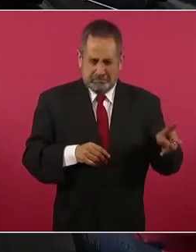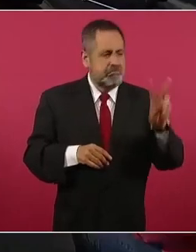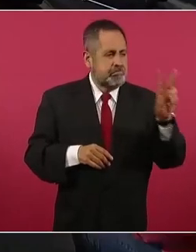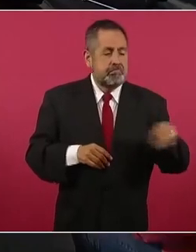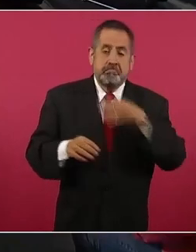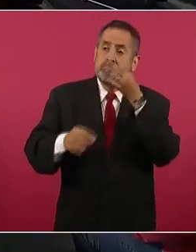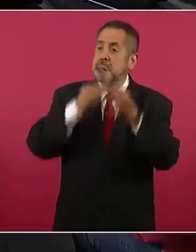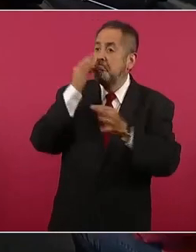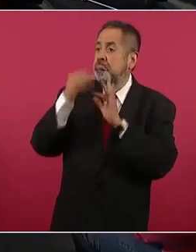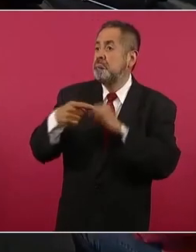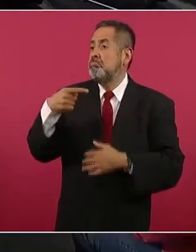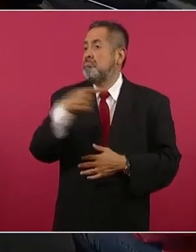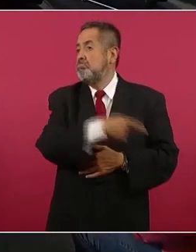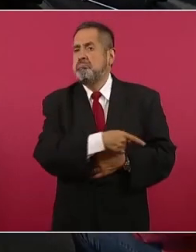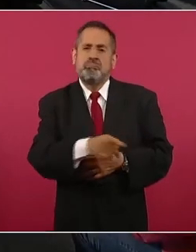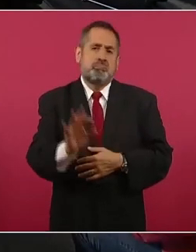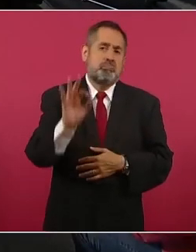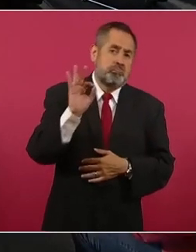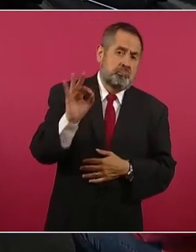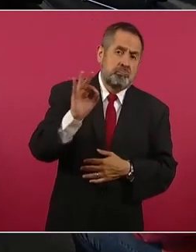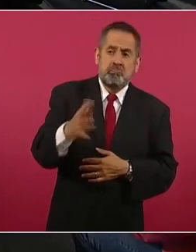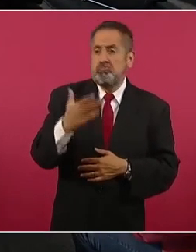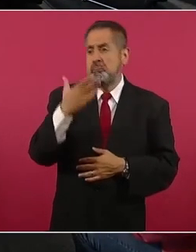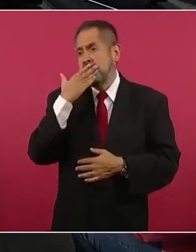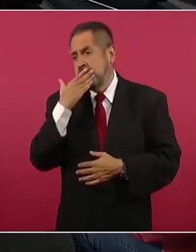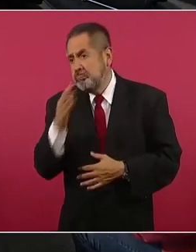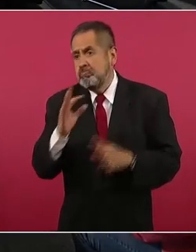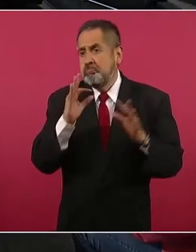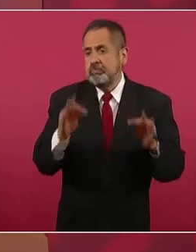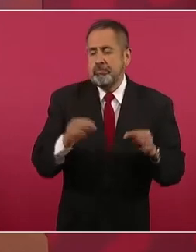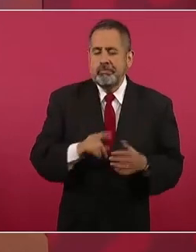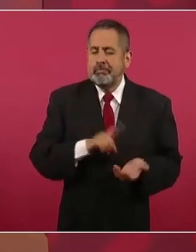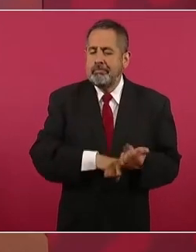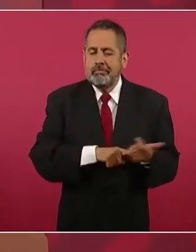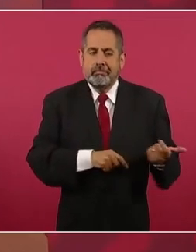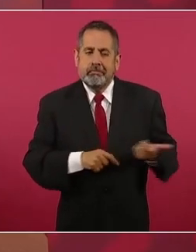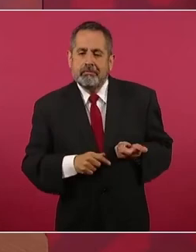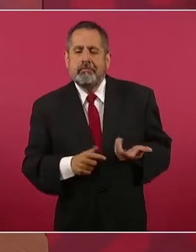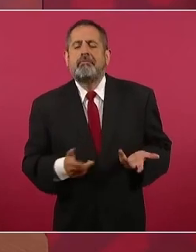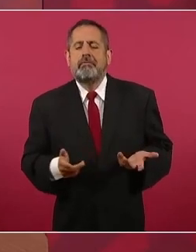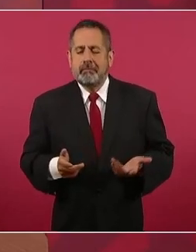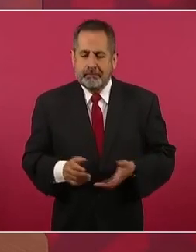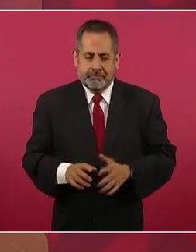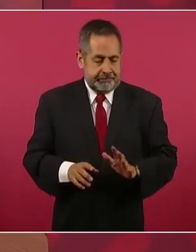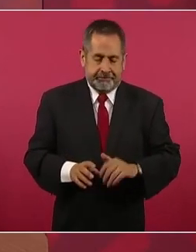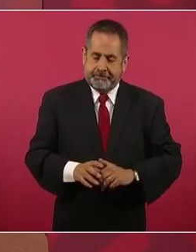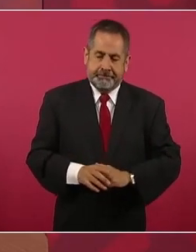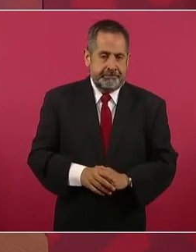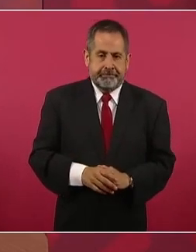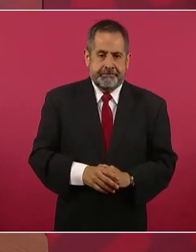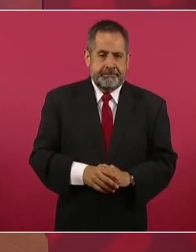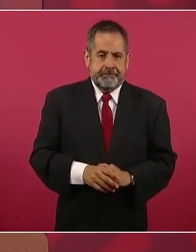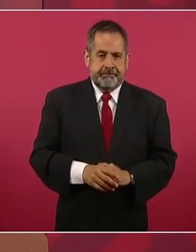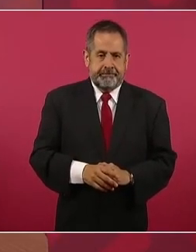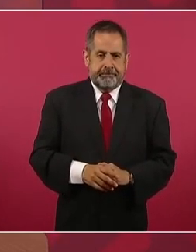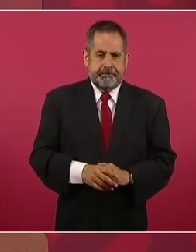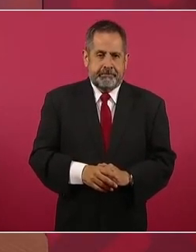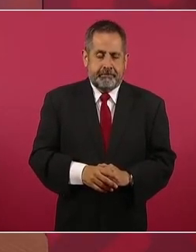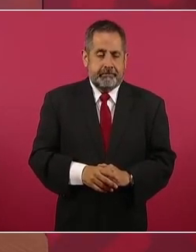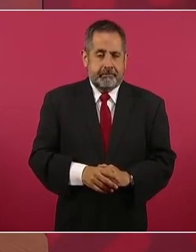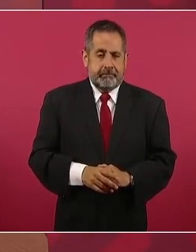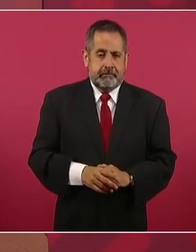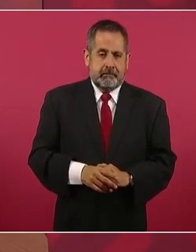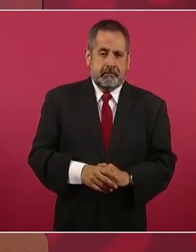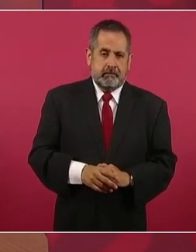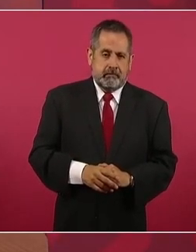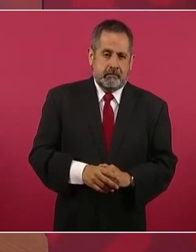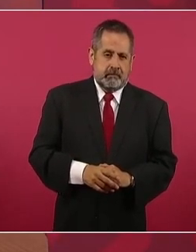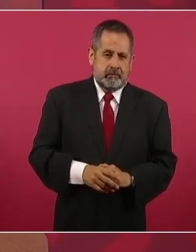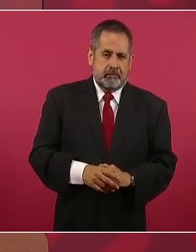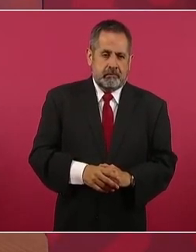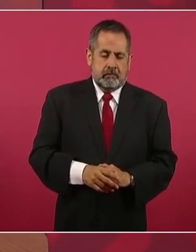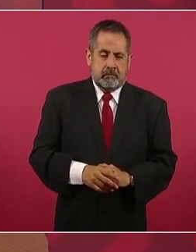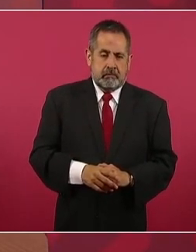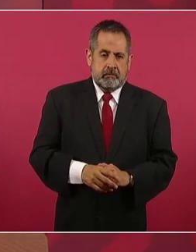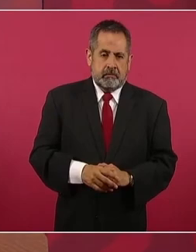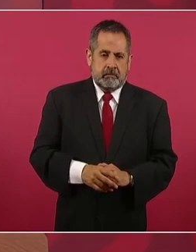que